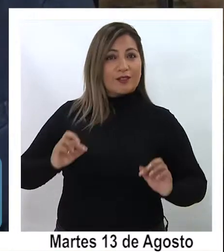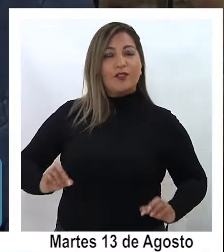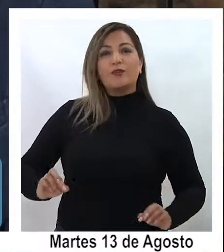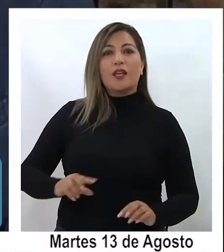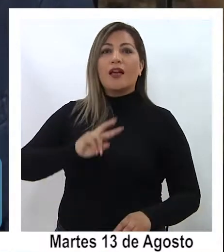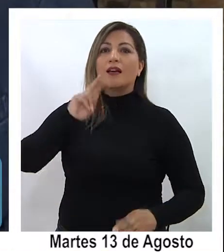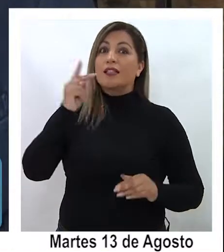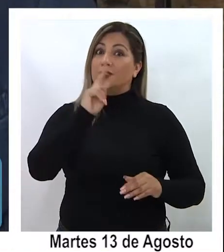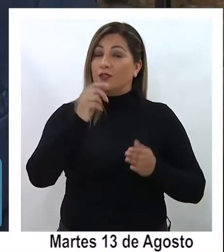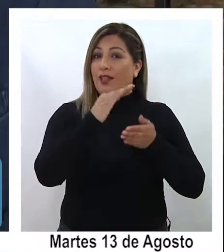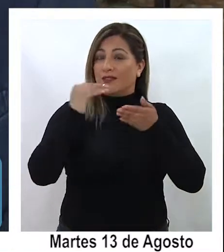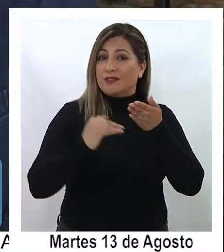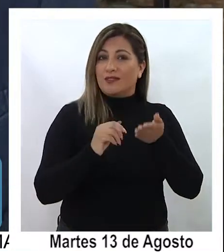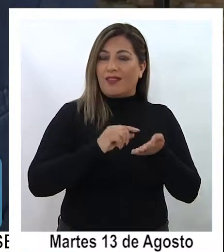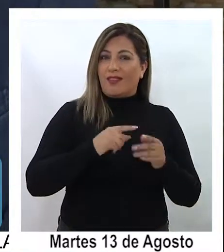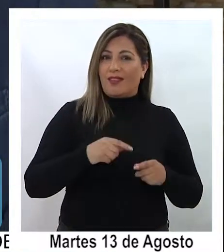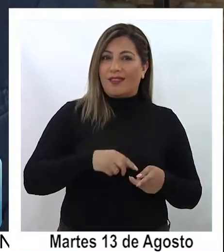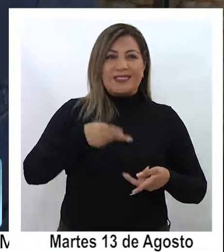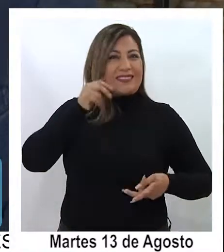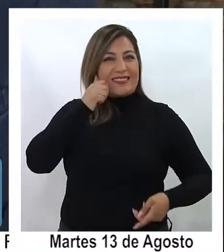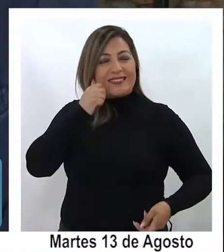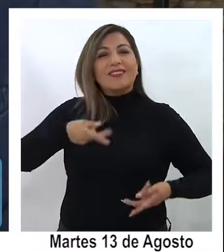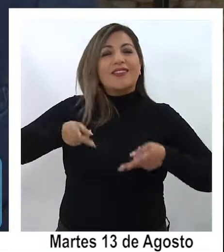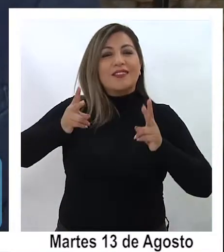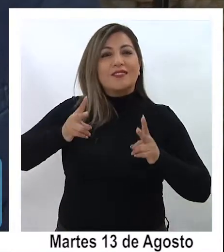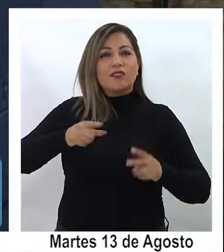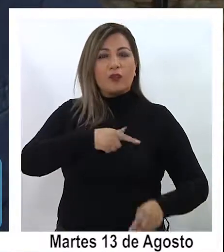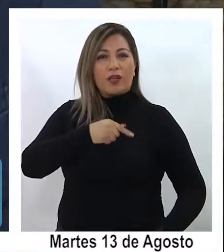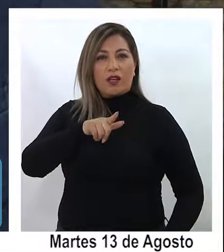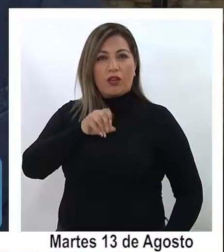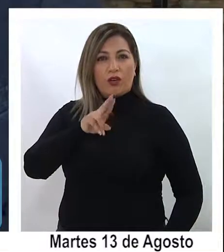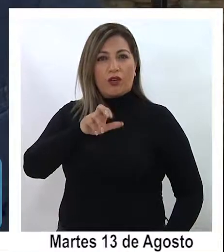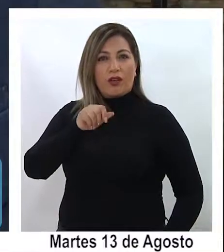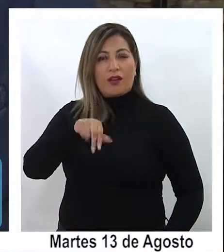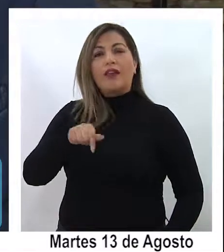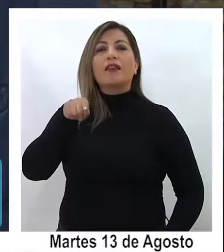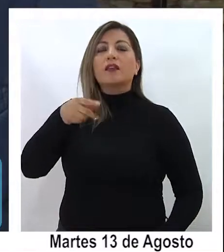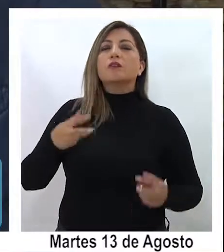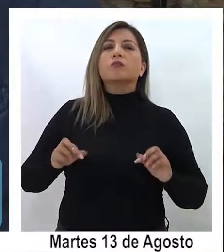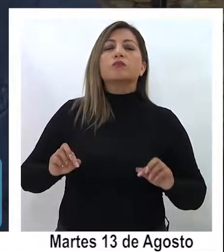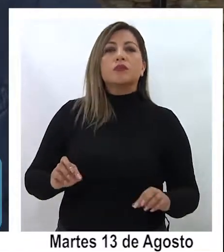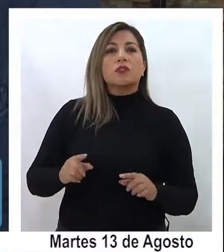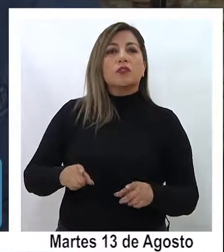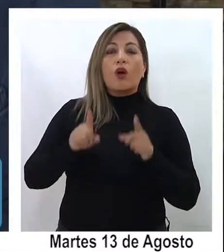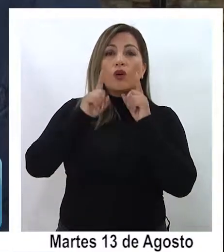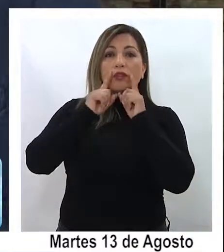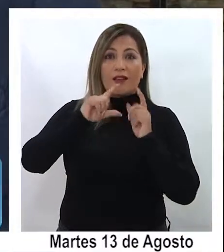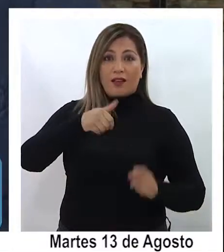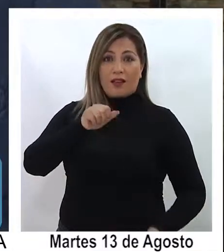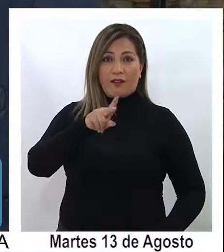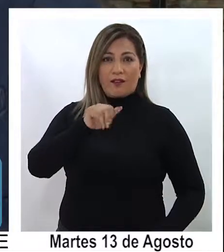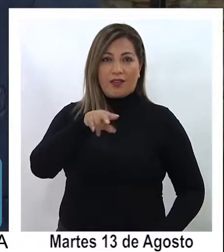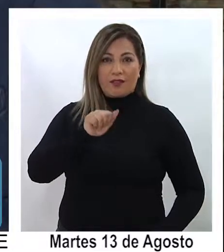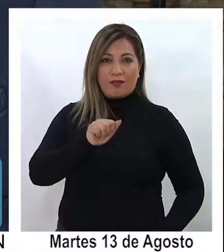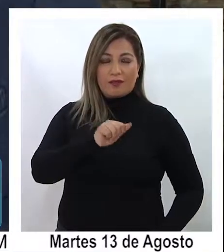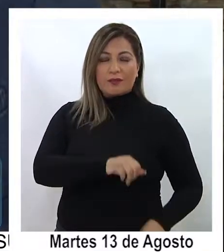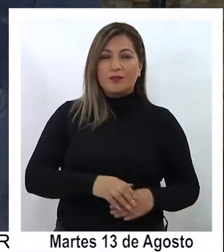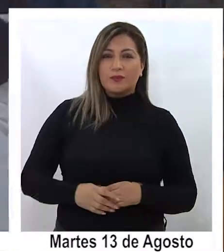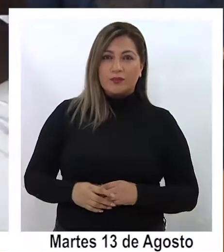con la subsecretaria de Derechos Humanos Lorena Reca Barren Silva en esta oportunidad desde el Hotel Gavina